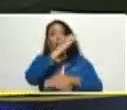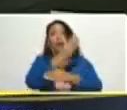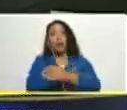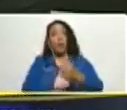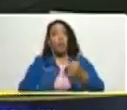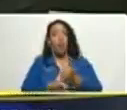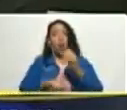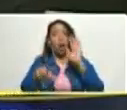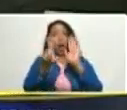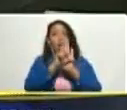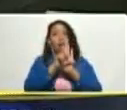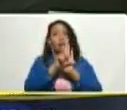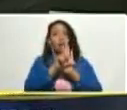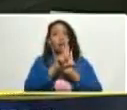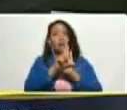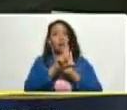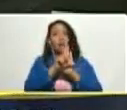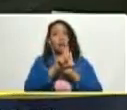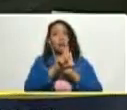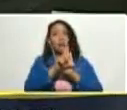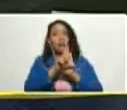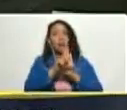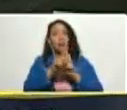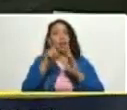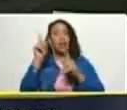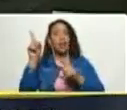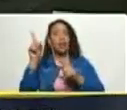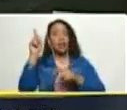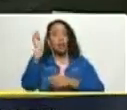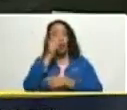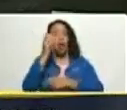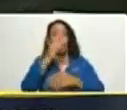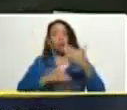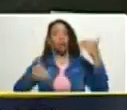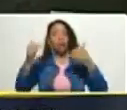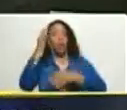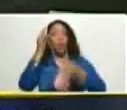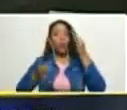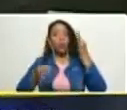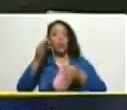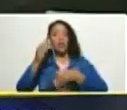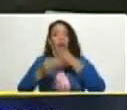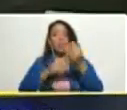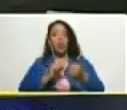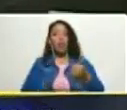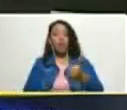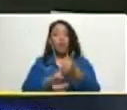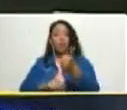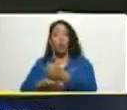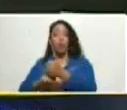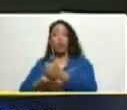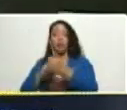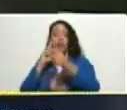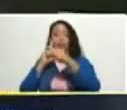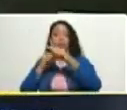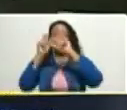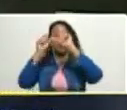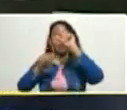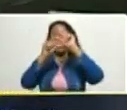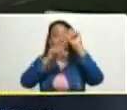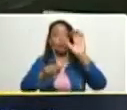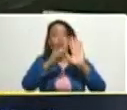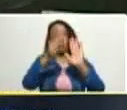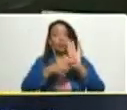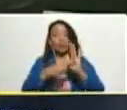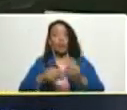la ley orgánica del tribunal supremo de justicia que cuando se reformó se le dio mucha fuerza a la inspectoría general y se le dio mucha fuerza